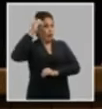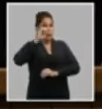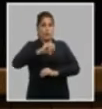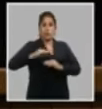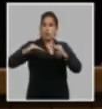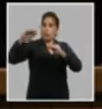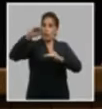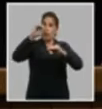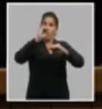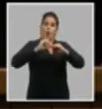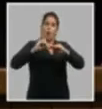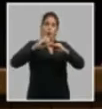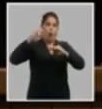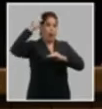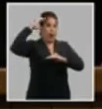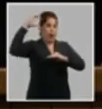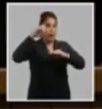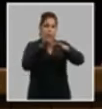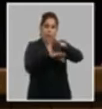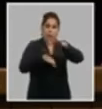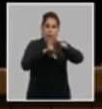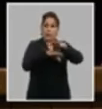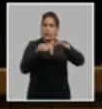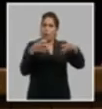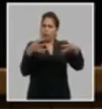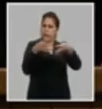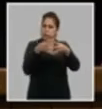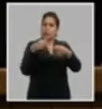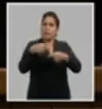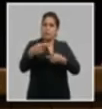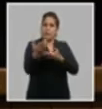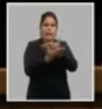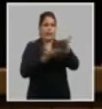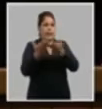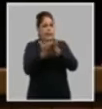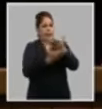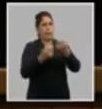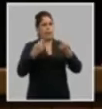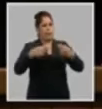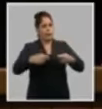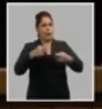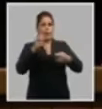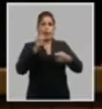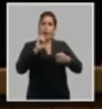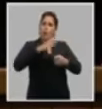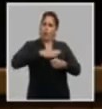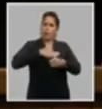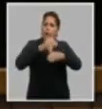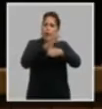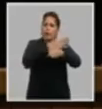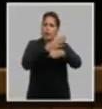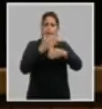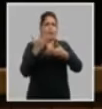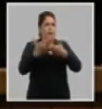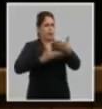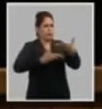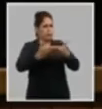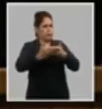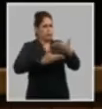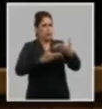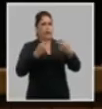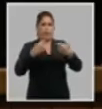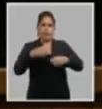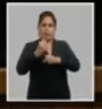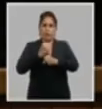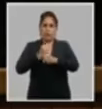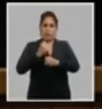base ampliando y sistematizando los mecanismos y espacios de intercambio búsqueda de opiniones y retroalimentación